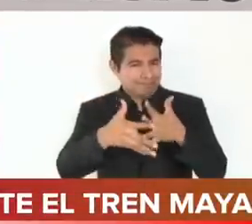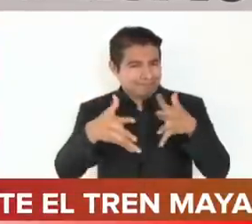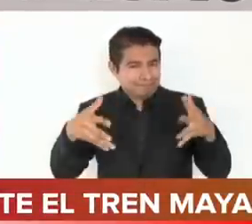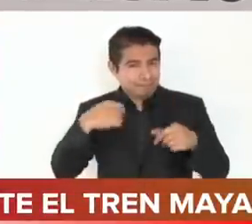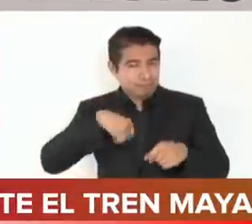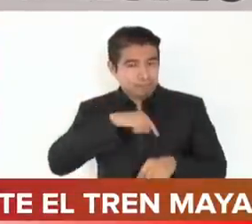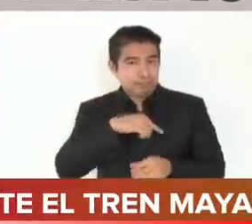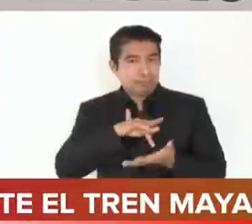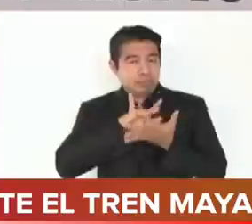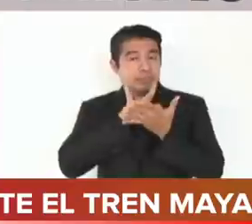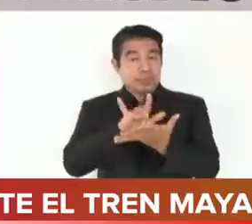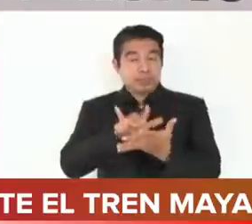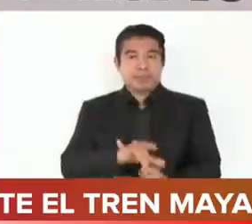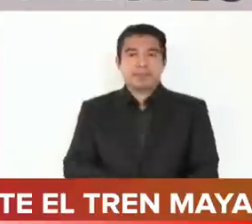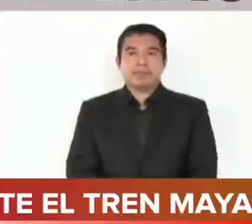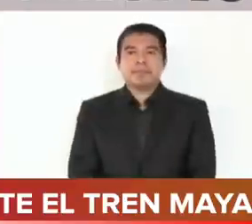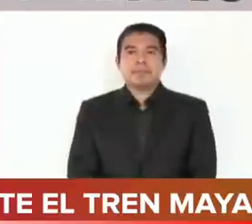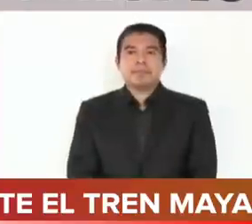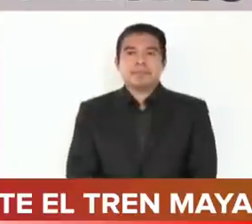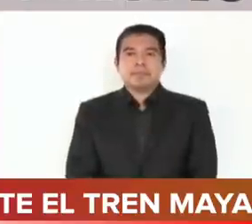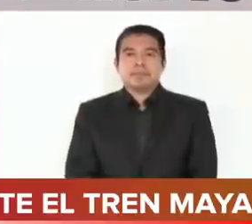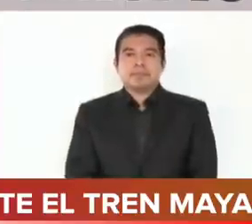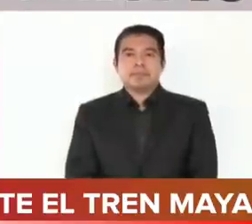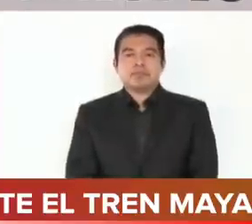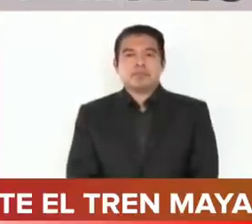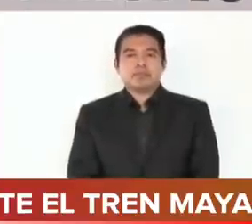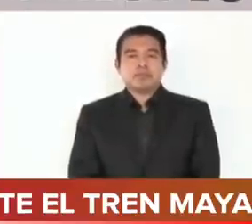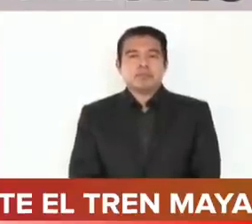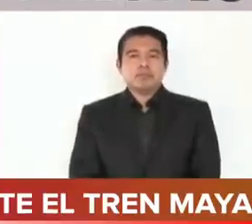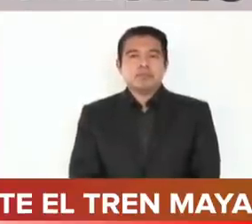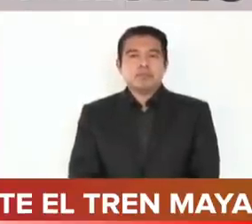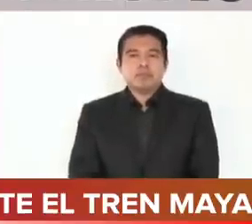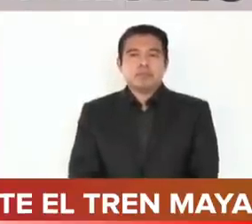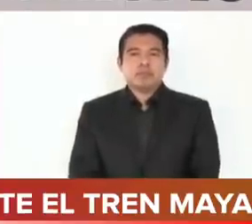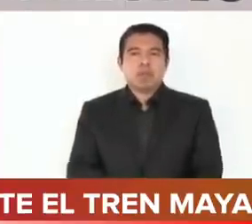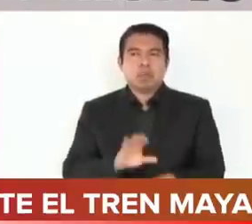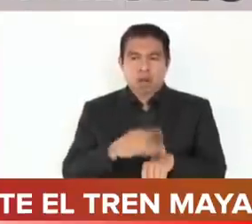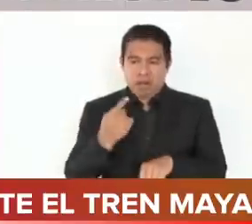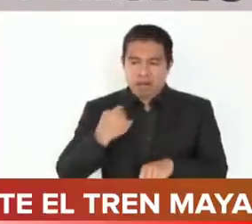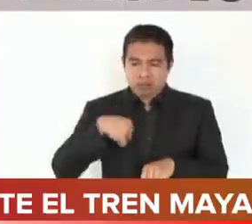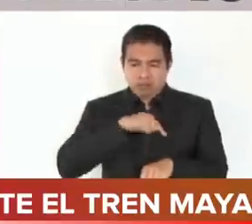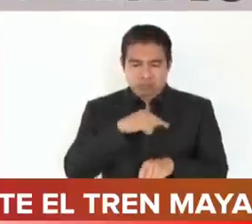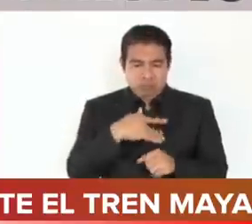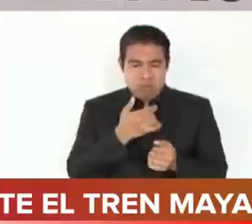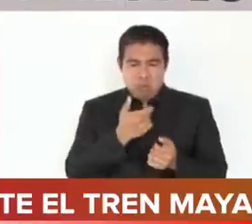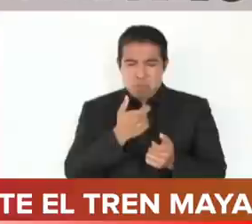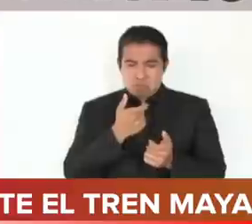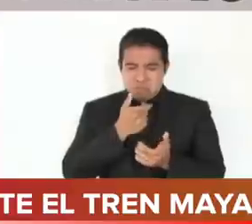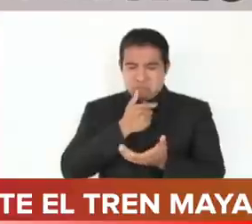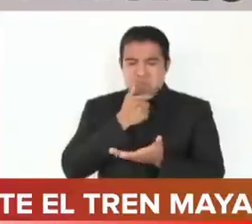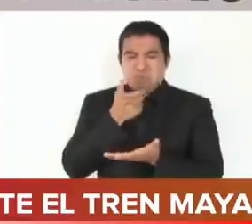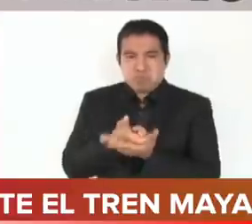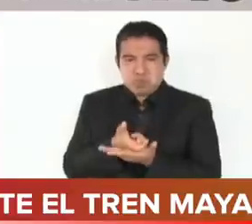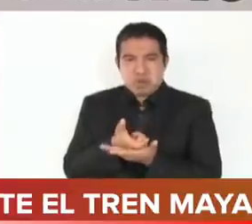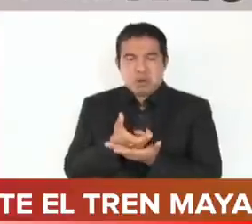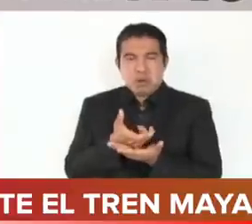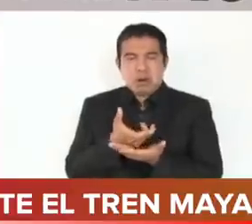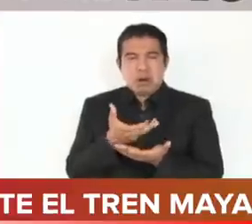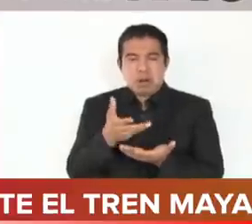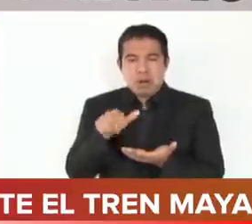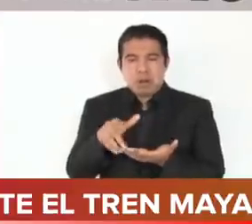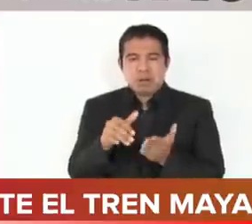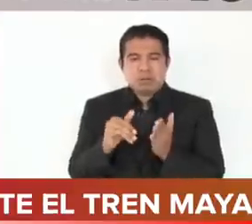Porque no podríamos invertir en una obra de infraestructura,